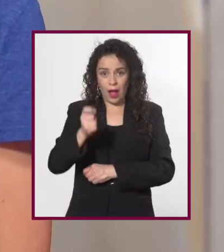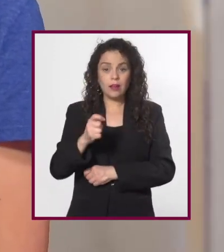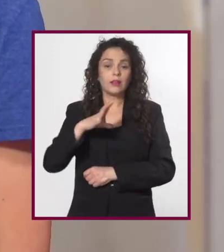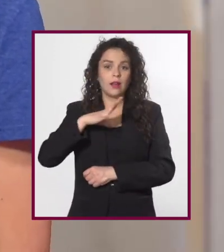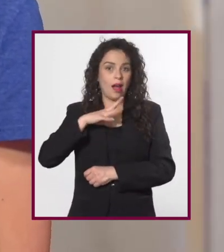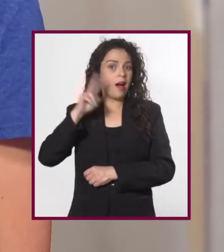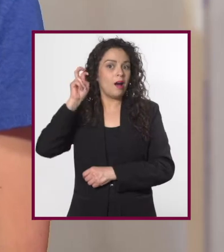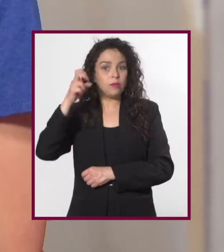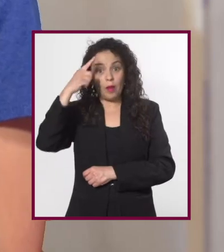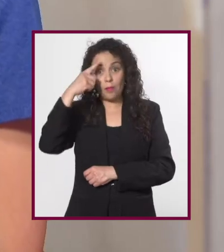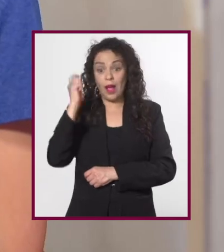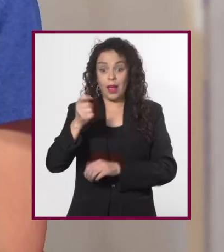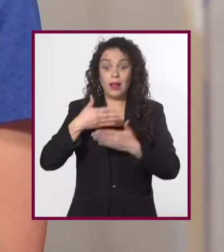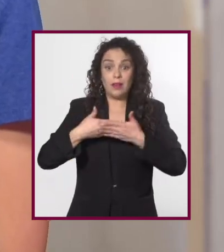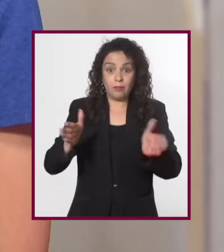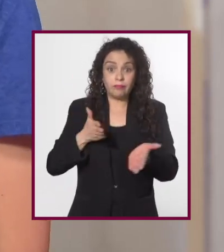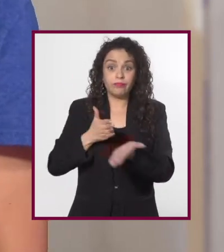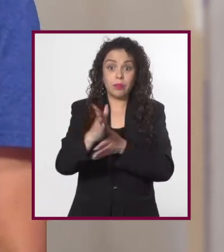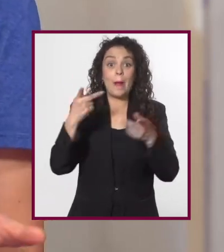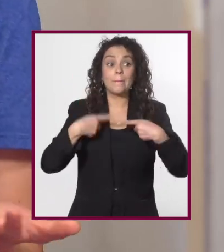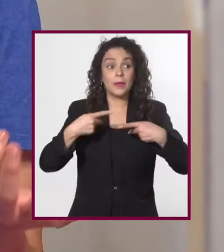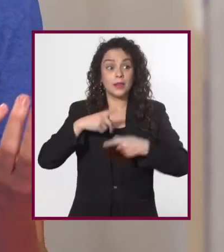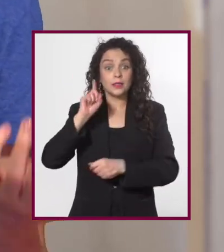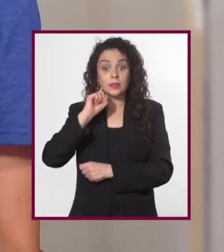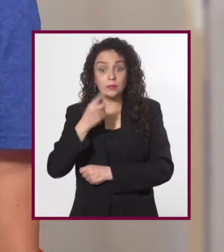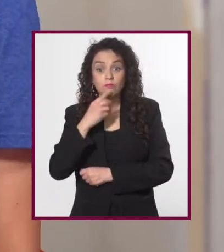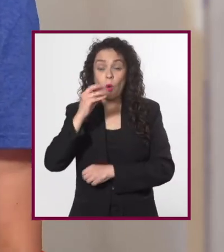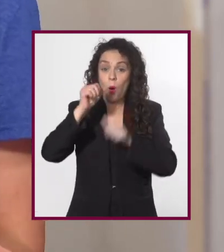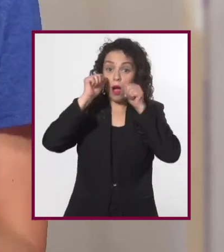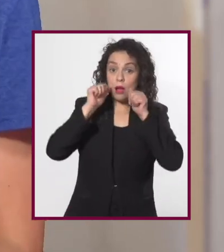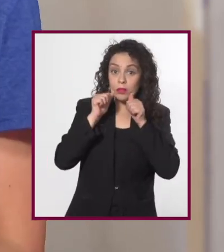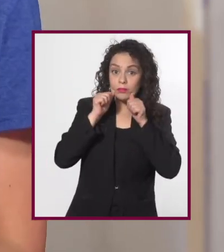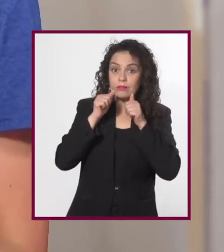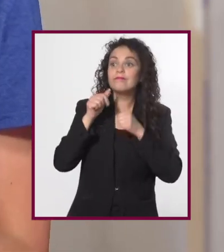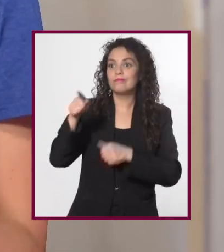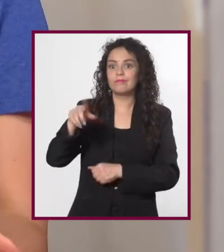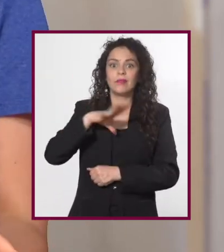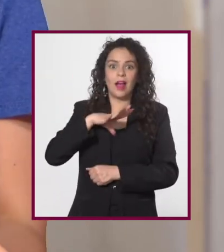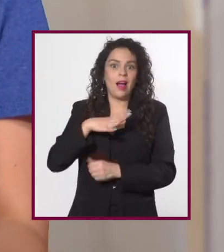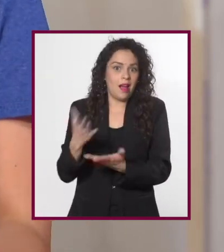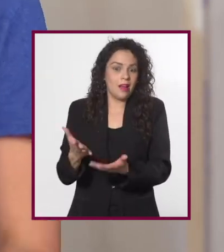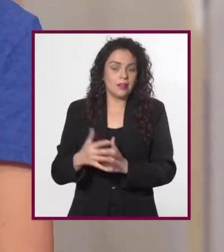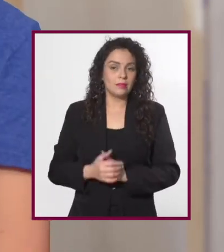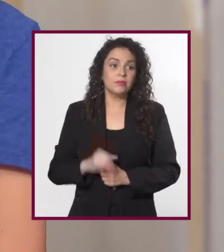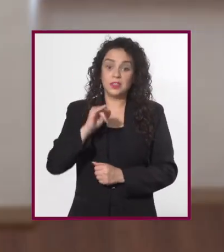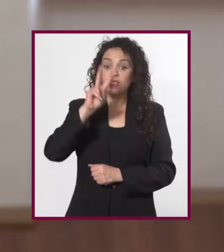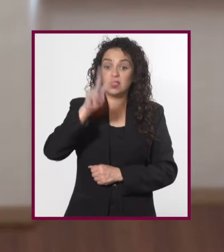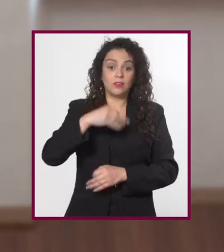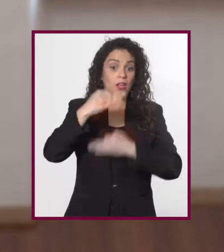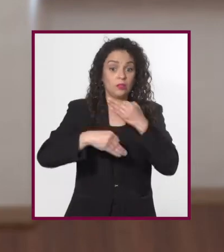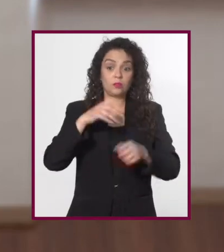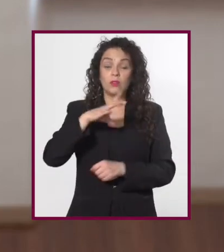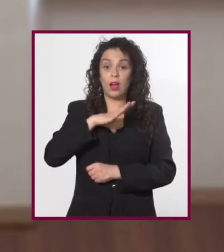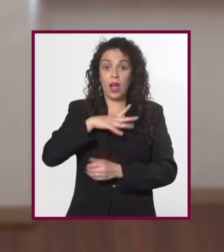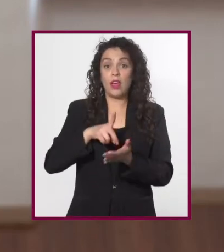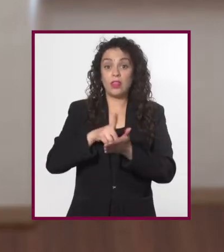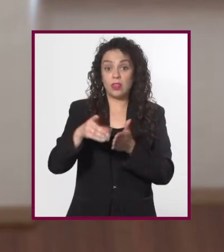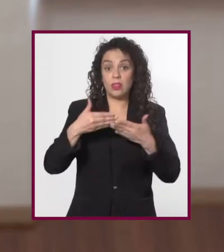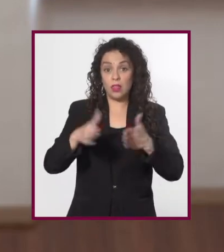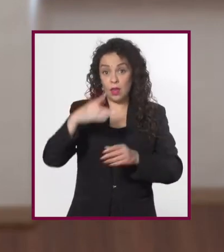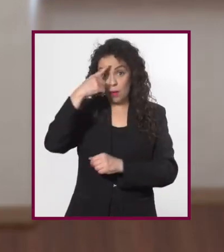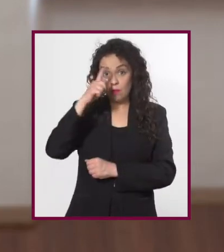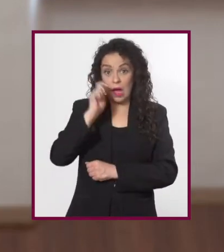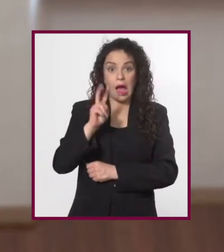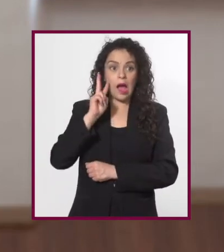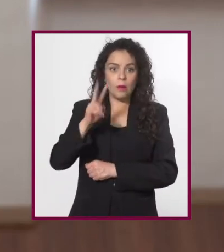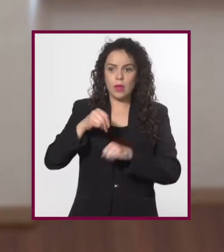si queremos librar las barreras que las personas con discapacidad auditiva o visual tienen frente a ellas. Pues sí, todos tenemos derecho